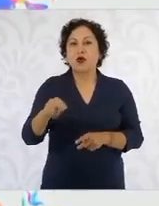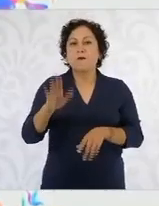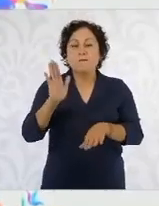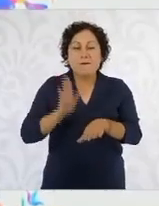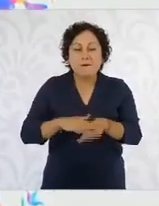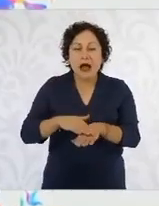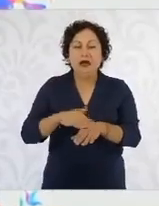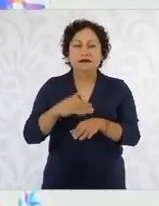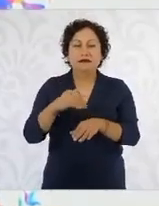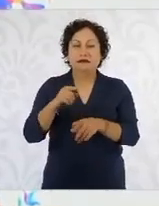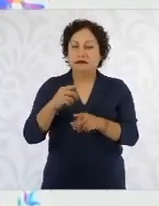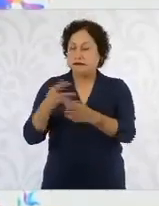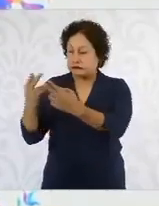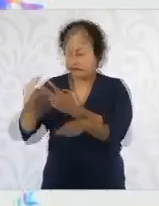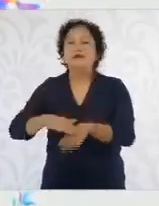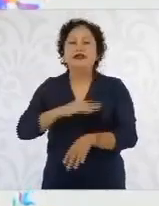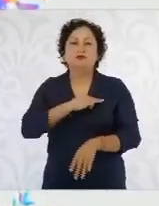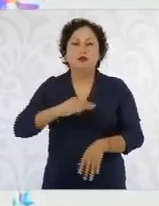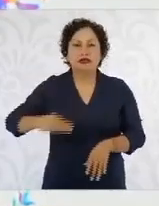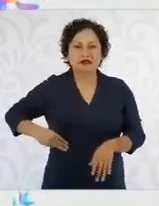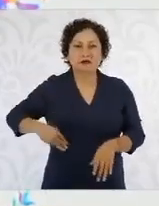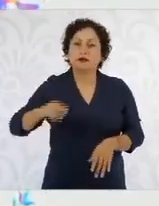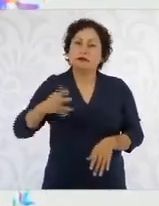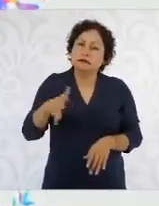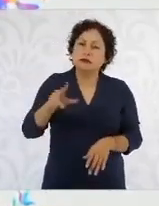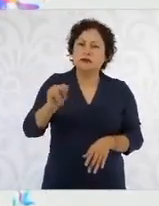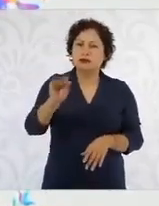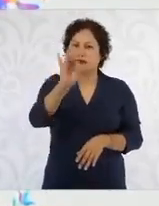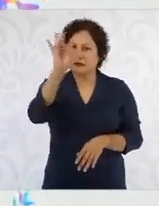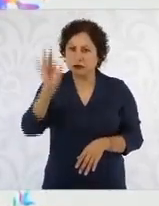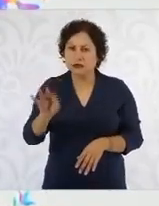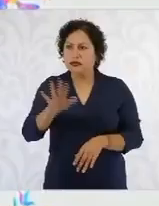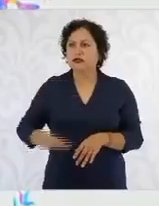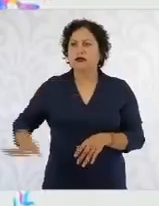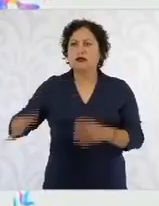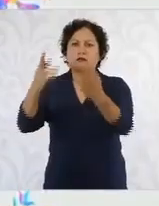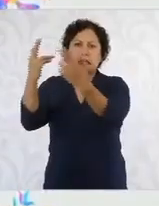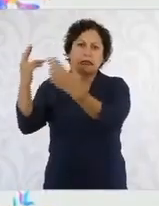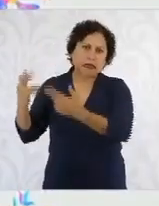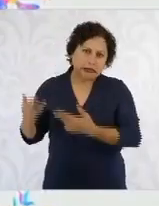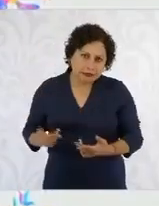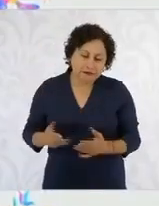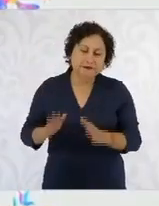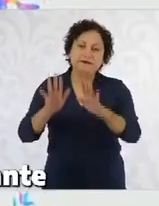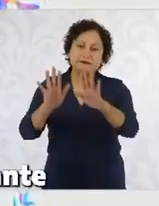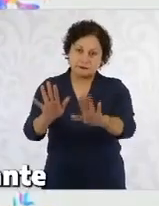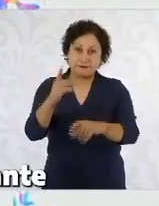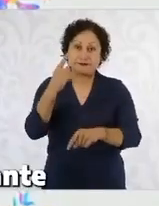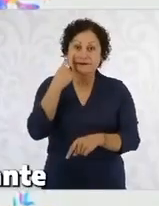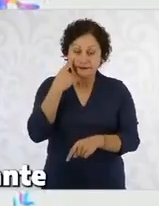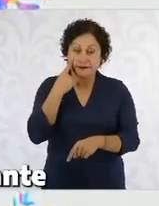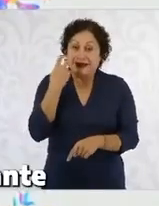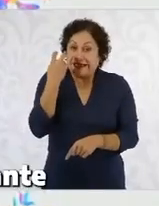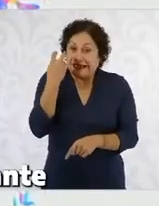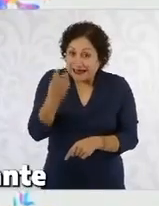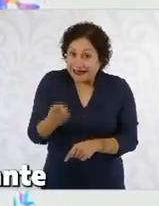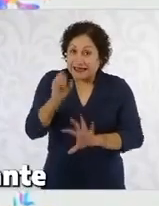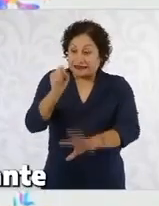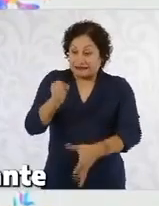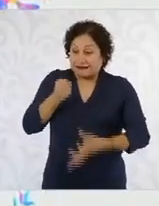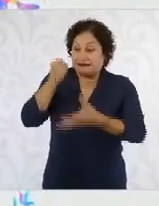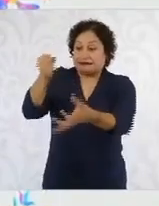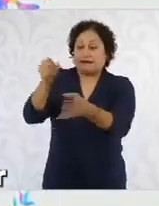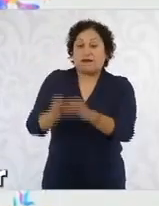de los municipios de Guerrero. Vamos a presentar aquí lo que se está haciendo en términos de infraestructura, porque es una inversión muy